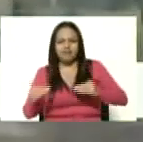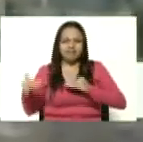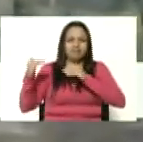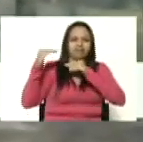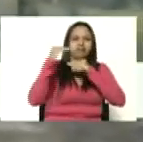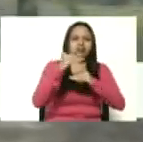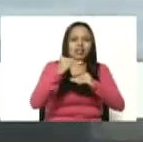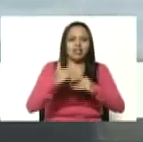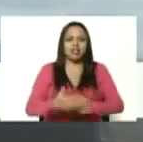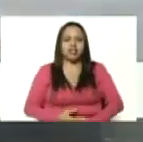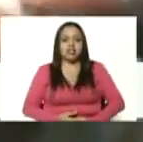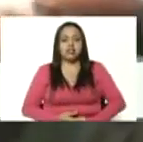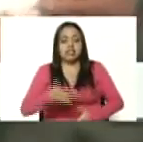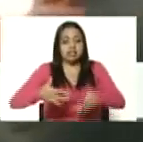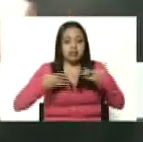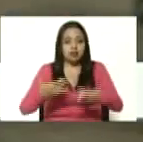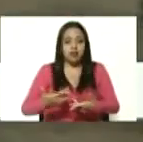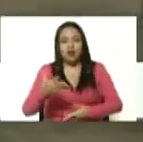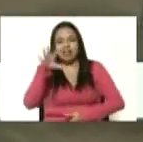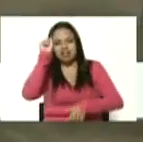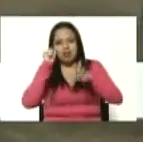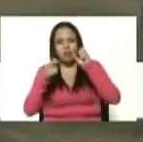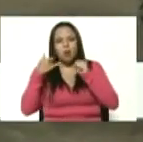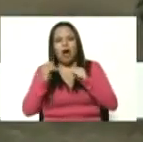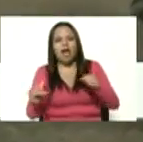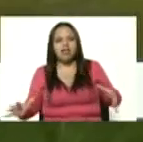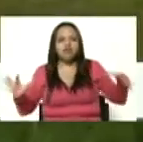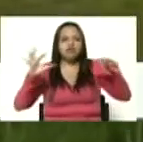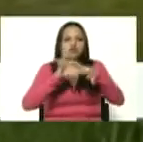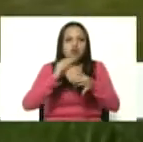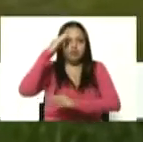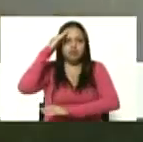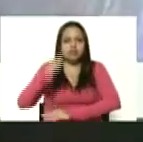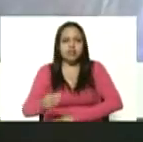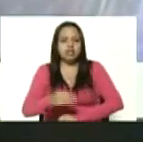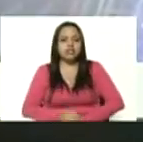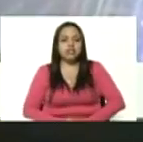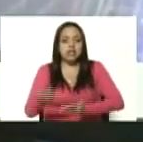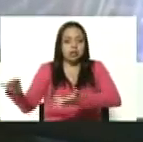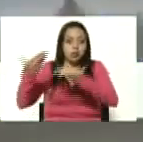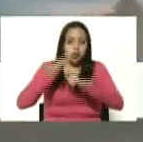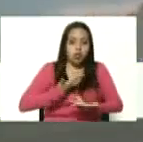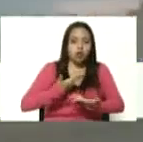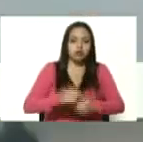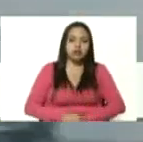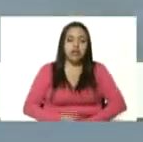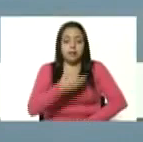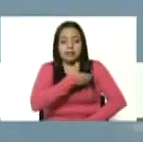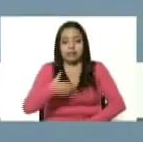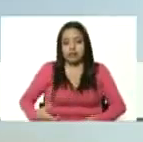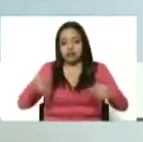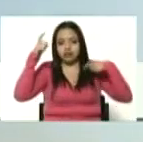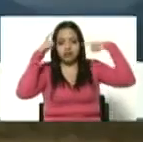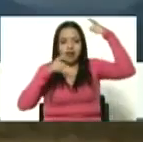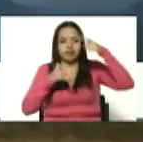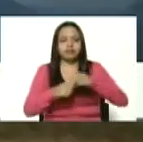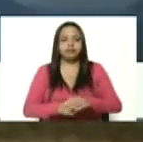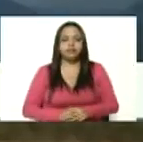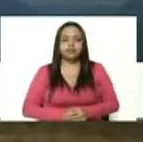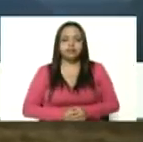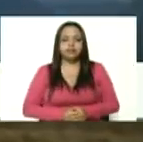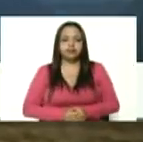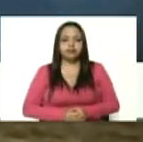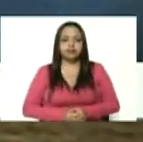porque entendemos que formamos parte de la unión cívico-militar legado de nuestro comandante eterno Hugo Rafael Chávez Fría